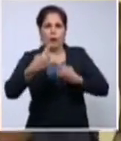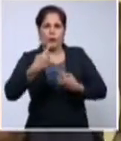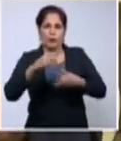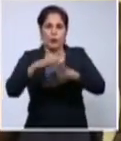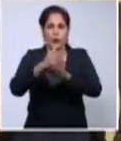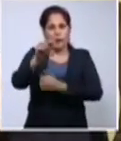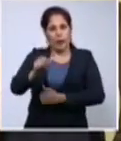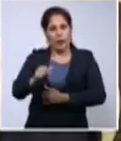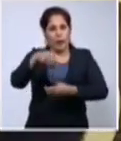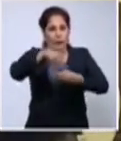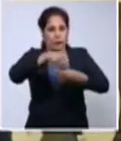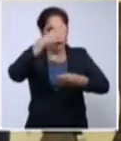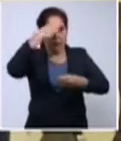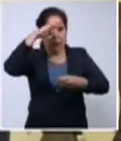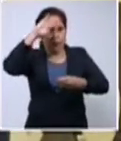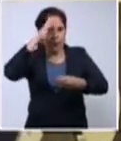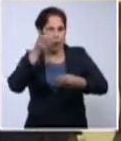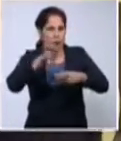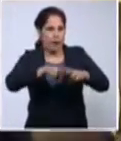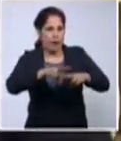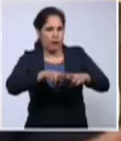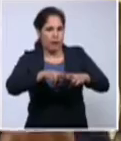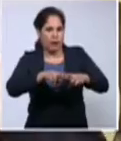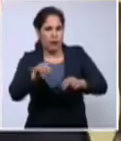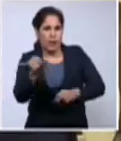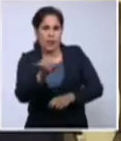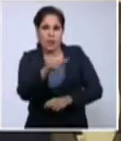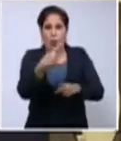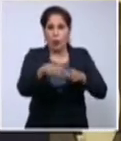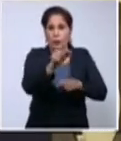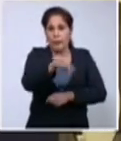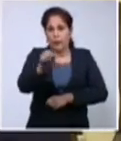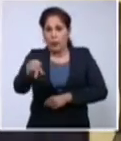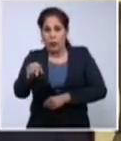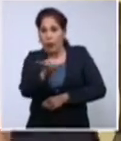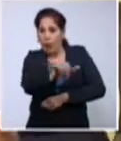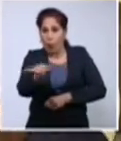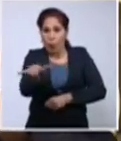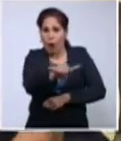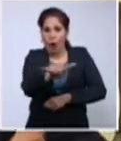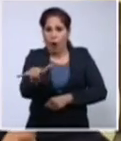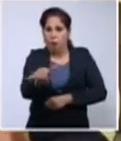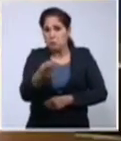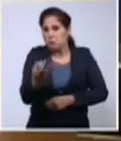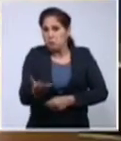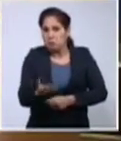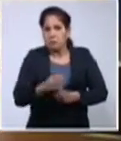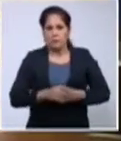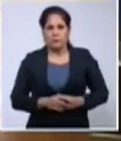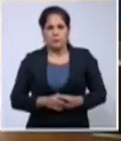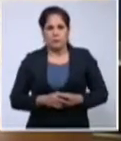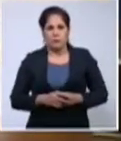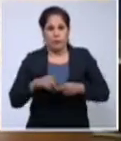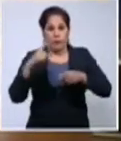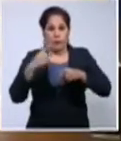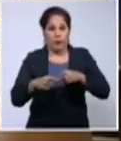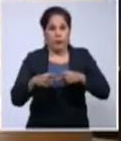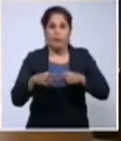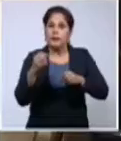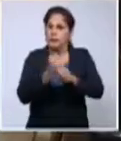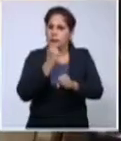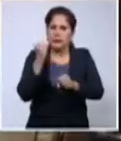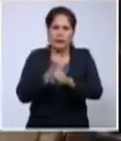fenómenos biológicos que son los mismos para uno o serían los mismos para uno o para otro? Con medio siglo de trabajo